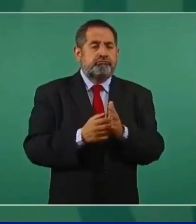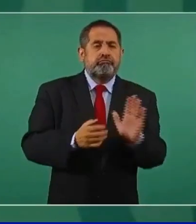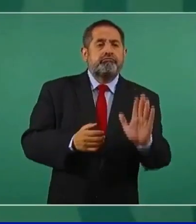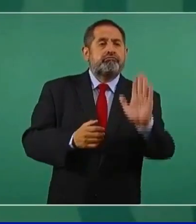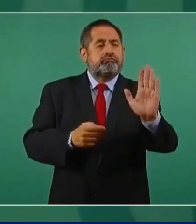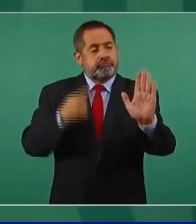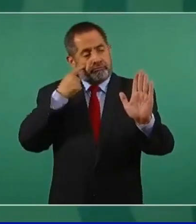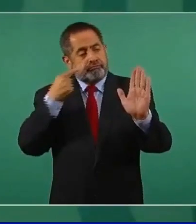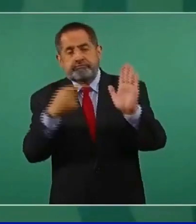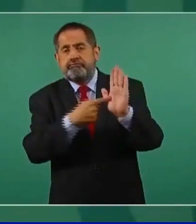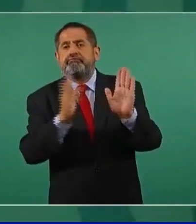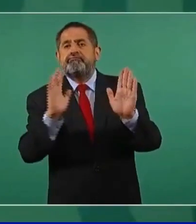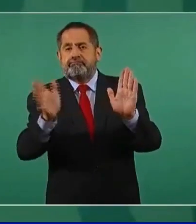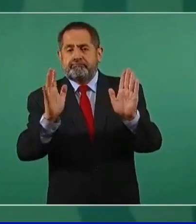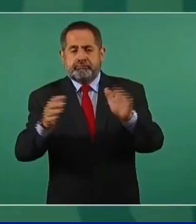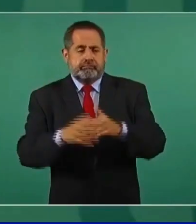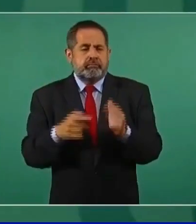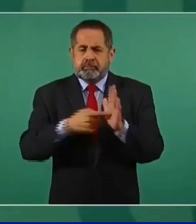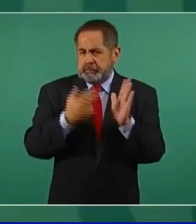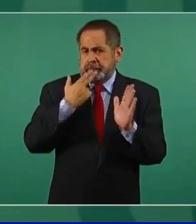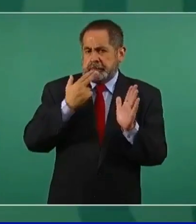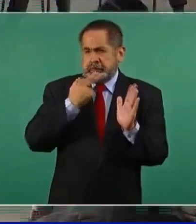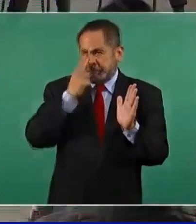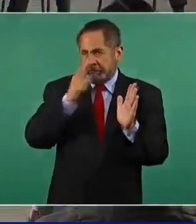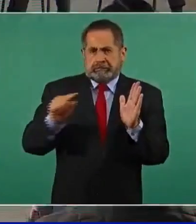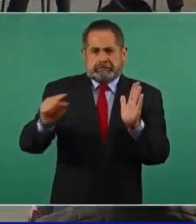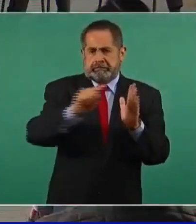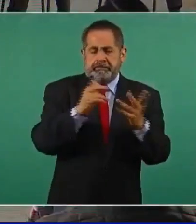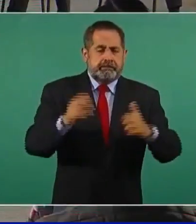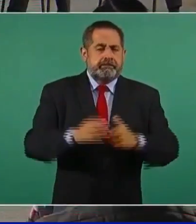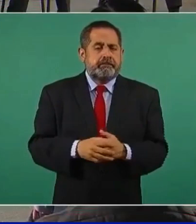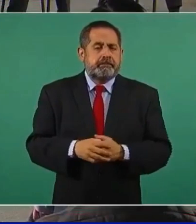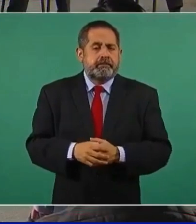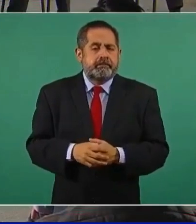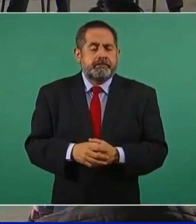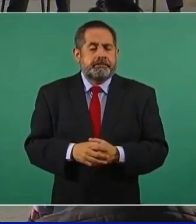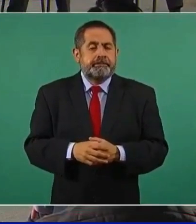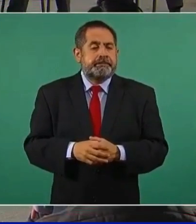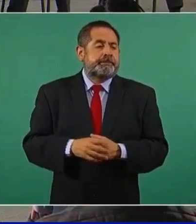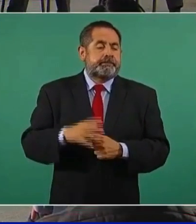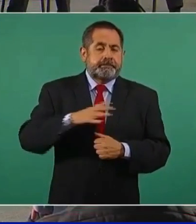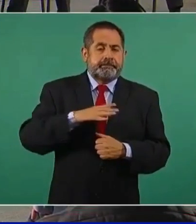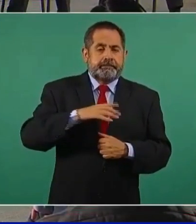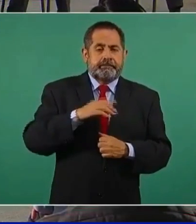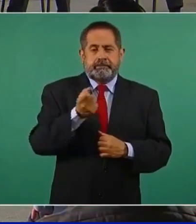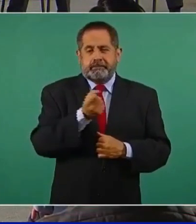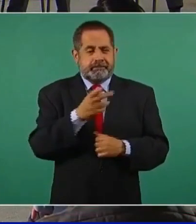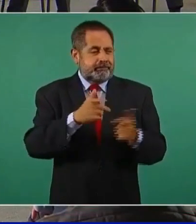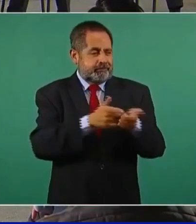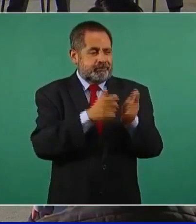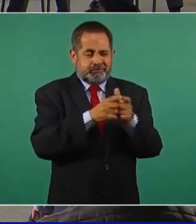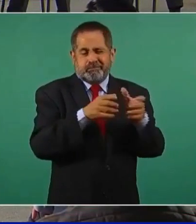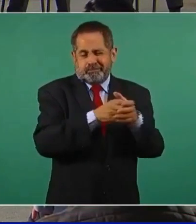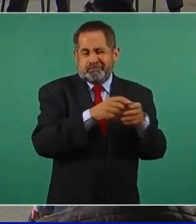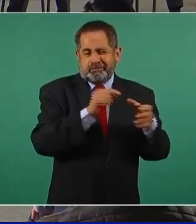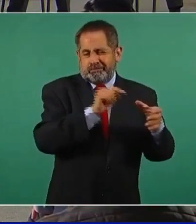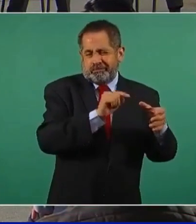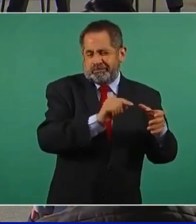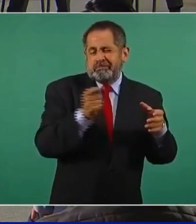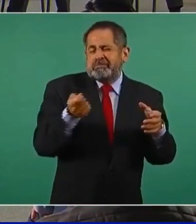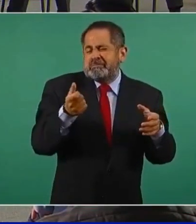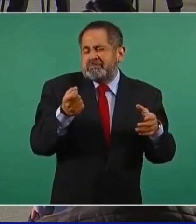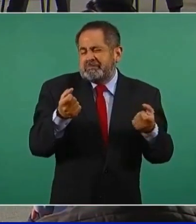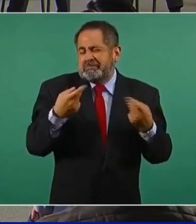general que puede ser útil para múltiples propósitos. Hay un segmento ciertamente muy pequeño de la población, muy